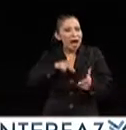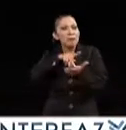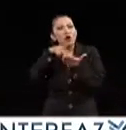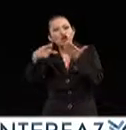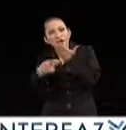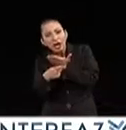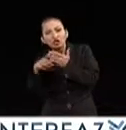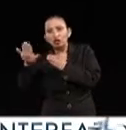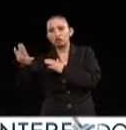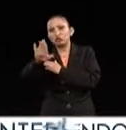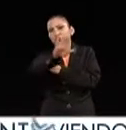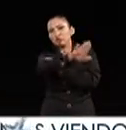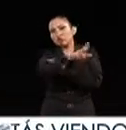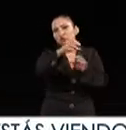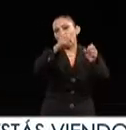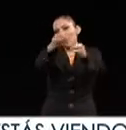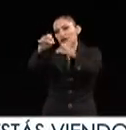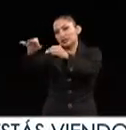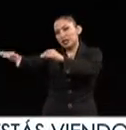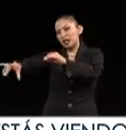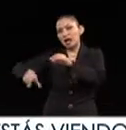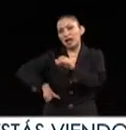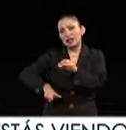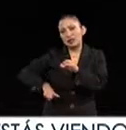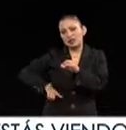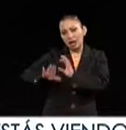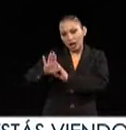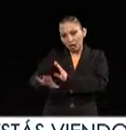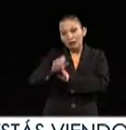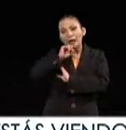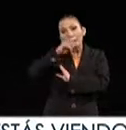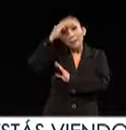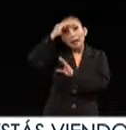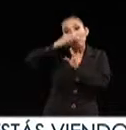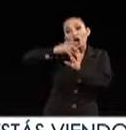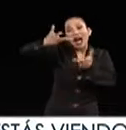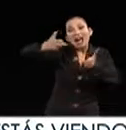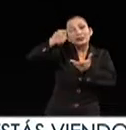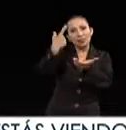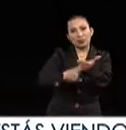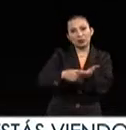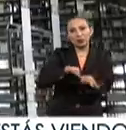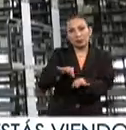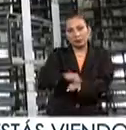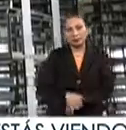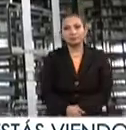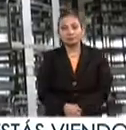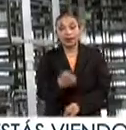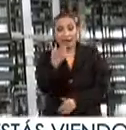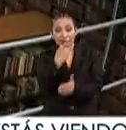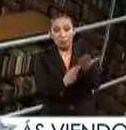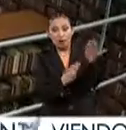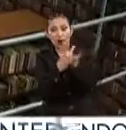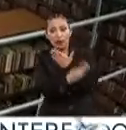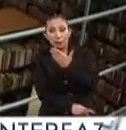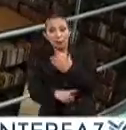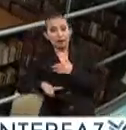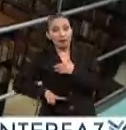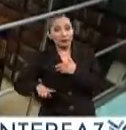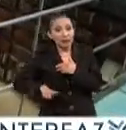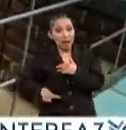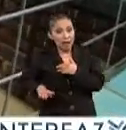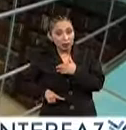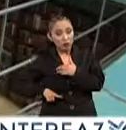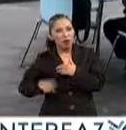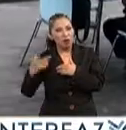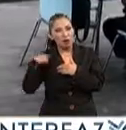en sus diversos ámbitos de competencia al tiempo que registran la memoria de las instituciones. El programa editorial del gobierno de la